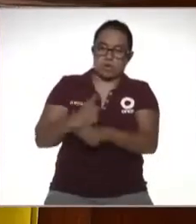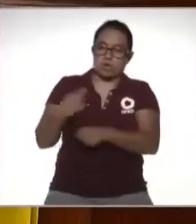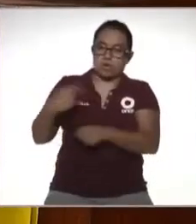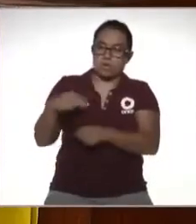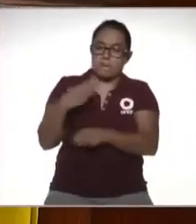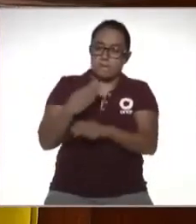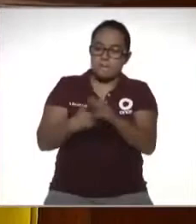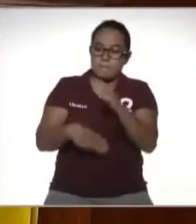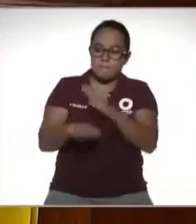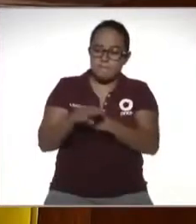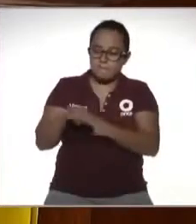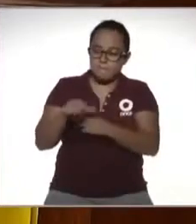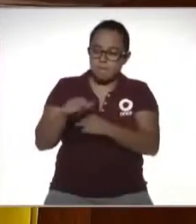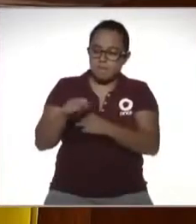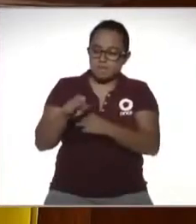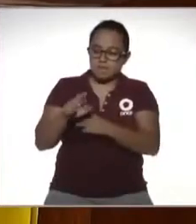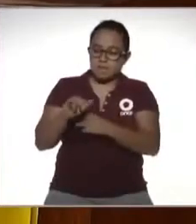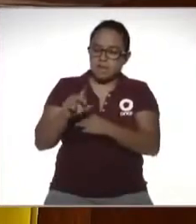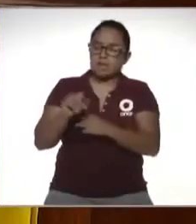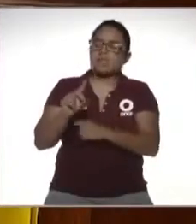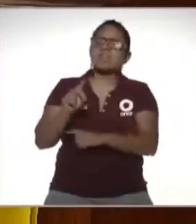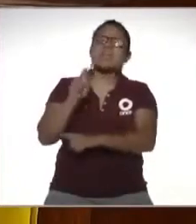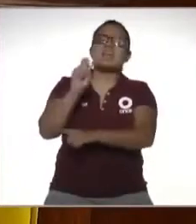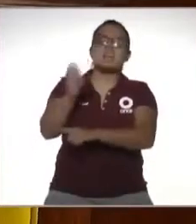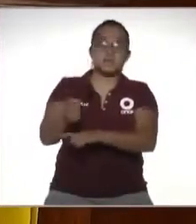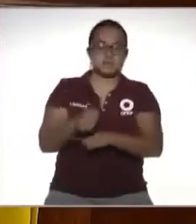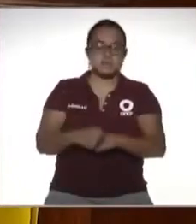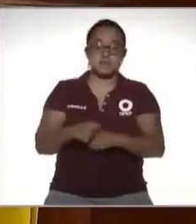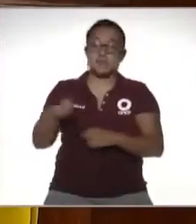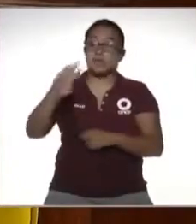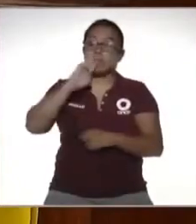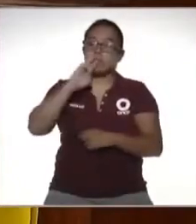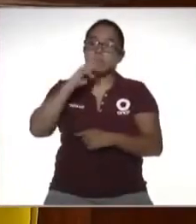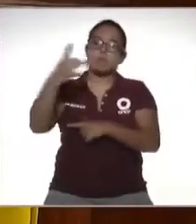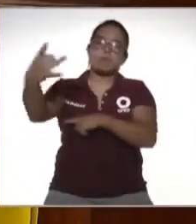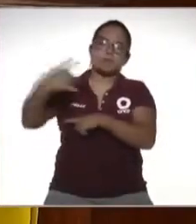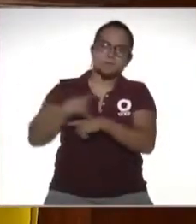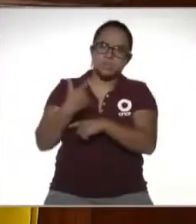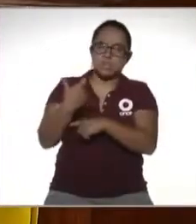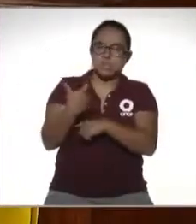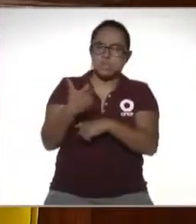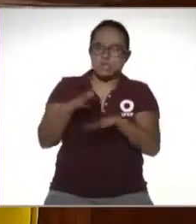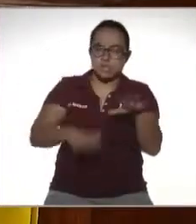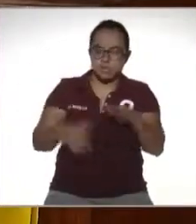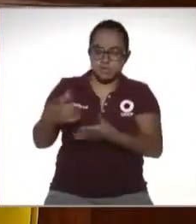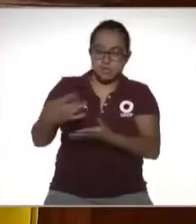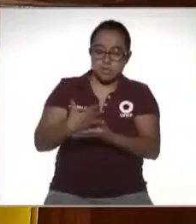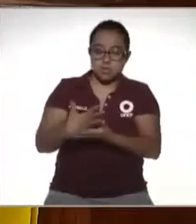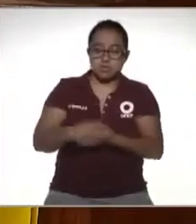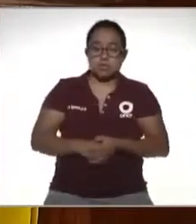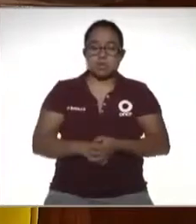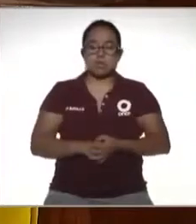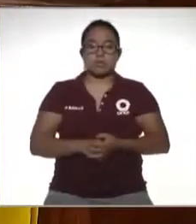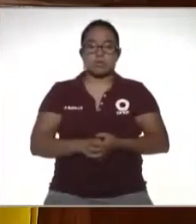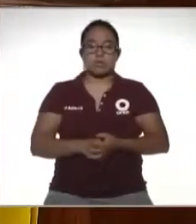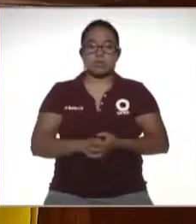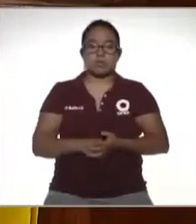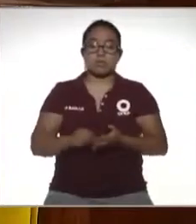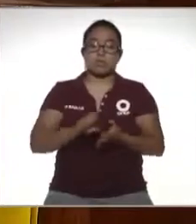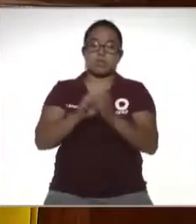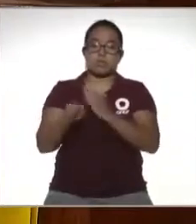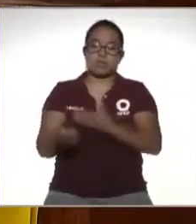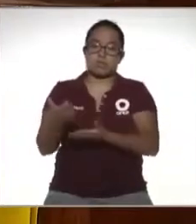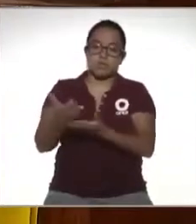materialidad de qué son oye es que mi mamá me manda dinero ah bueno cuando es una aportación de